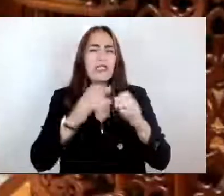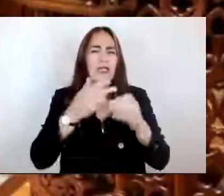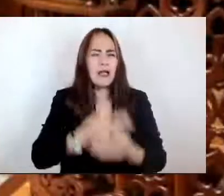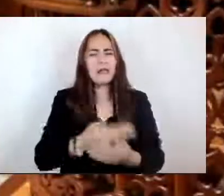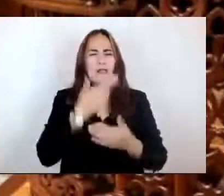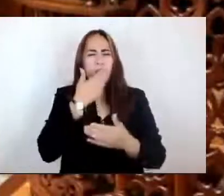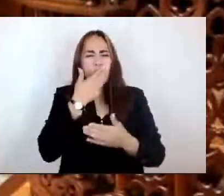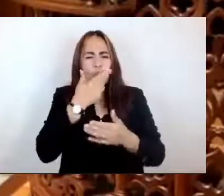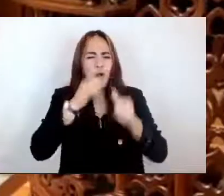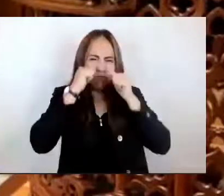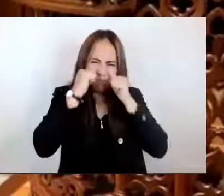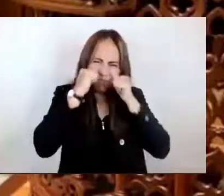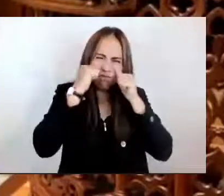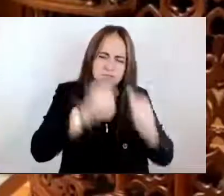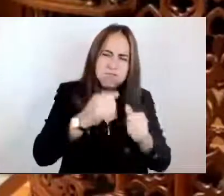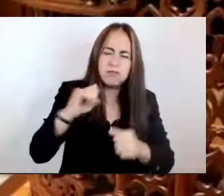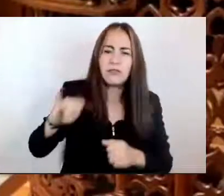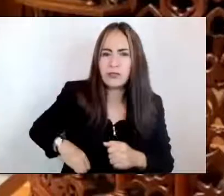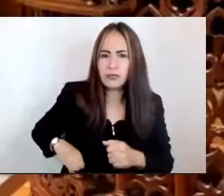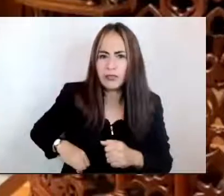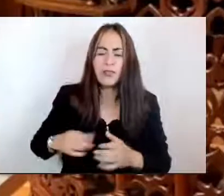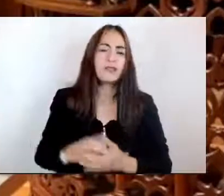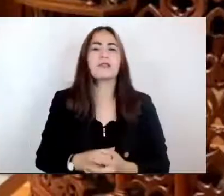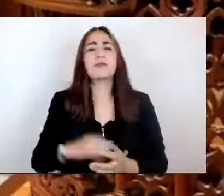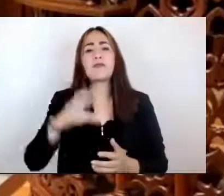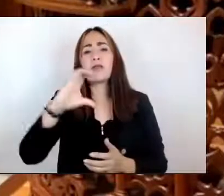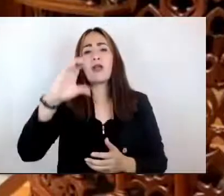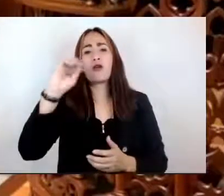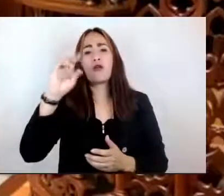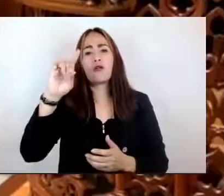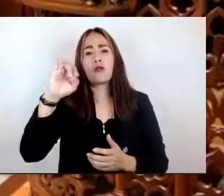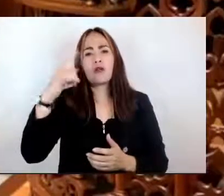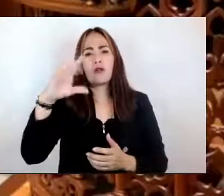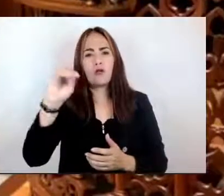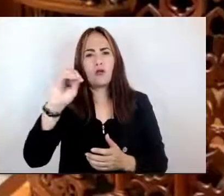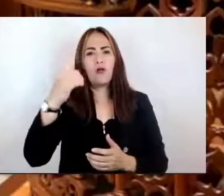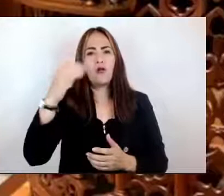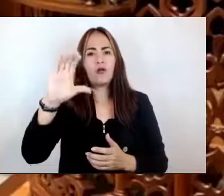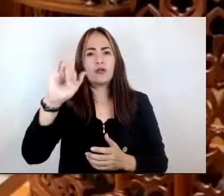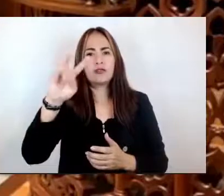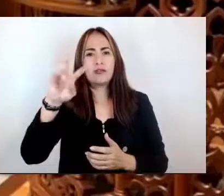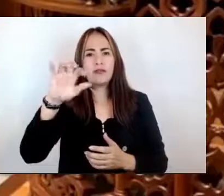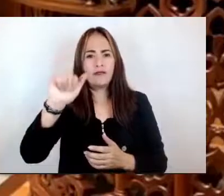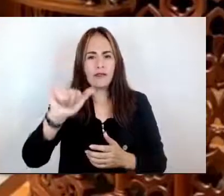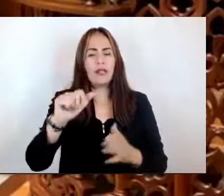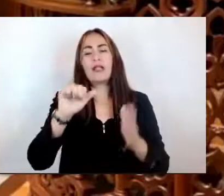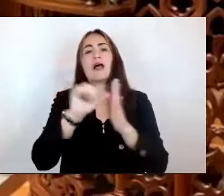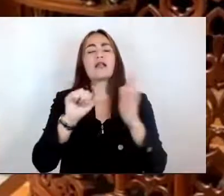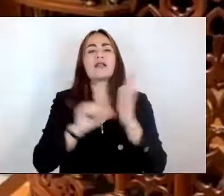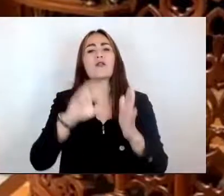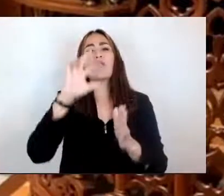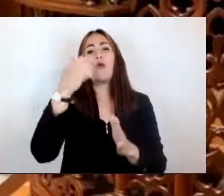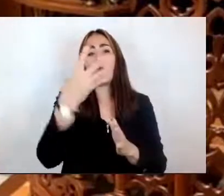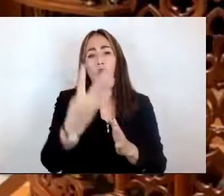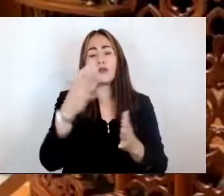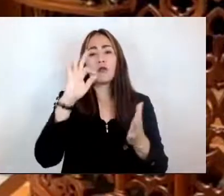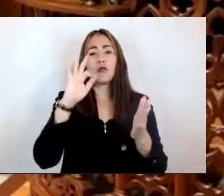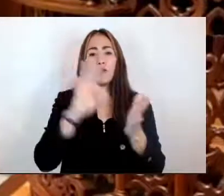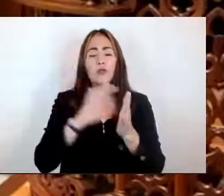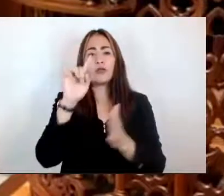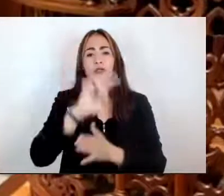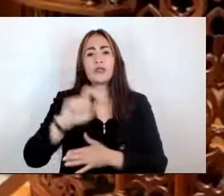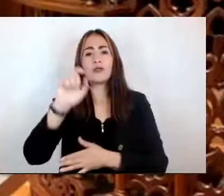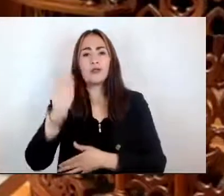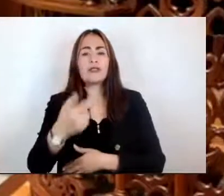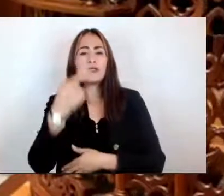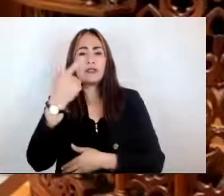respecto, el Código Civil de Identidad en el artículo 4.127 establece el derecho a recibir